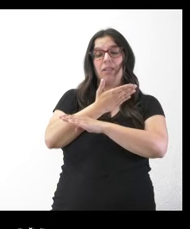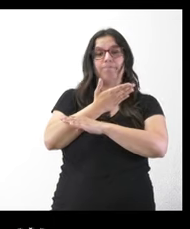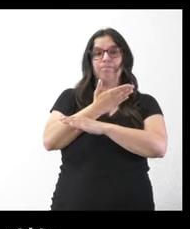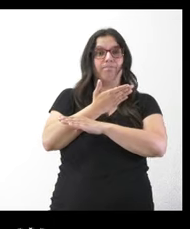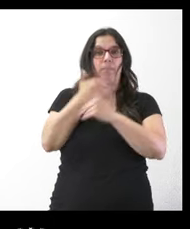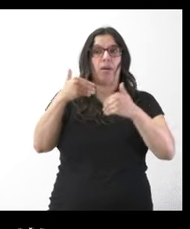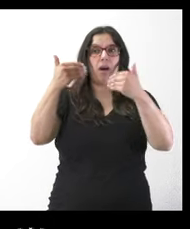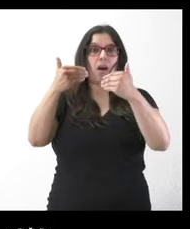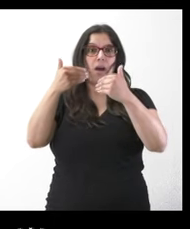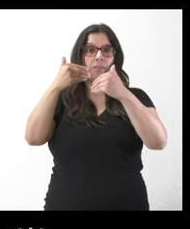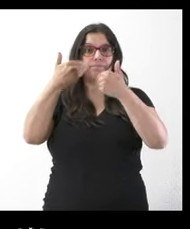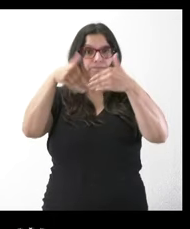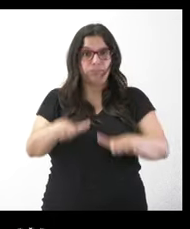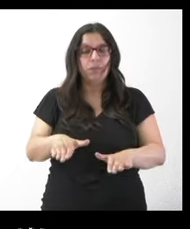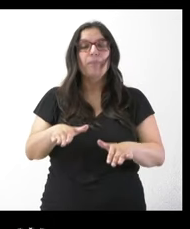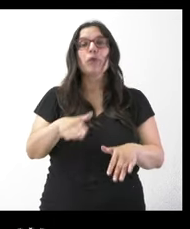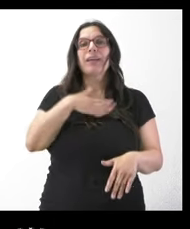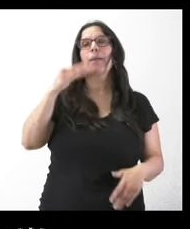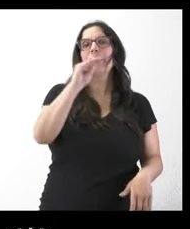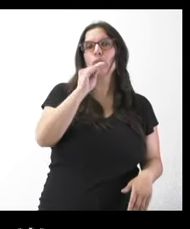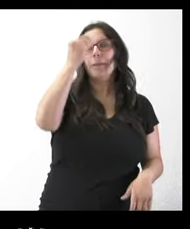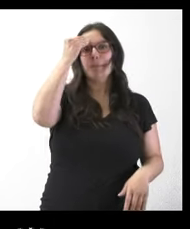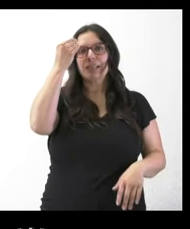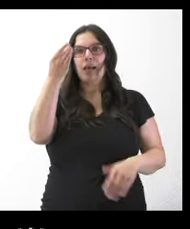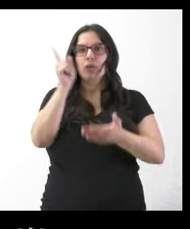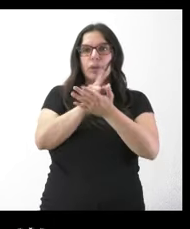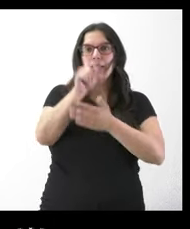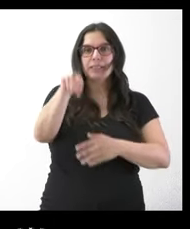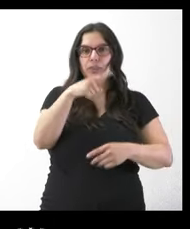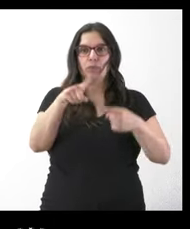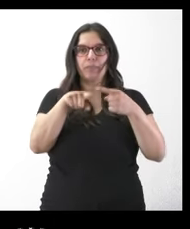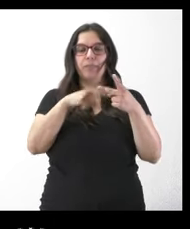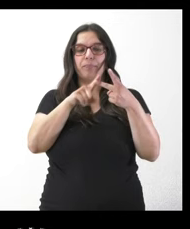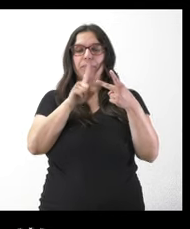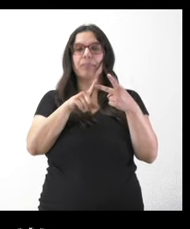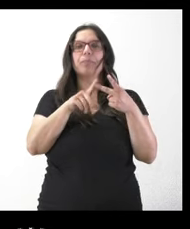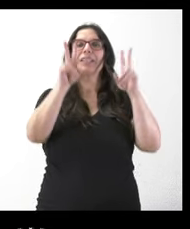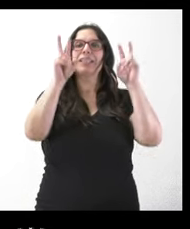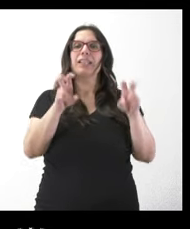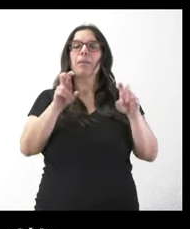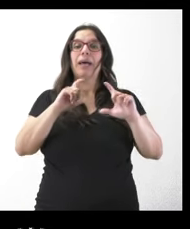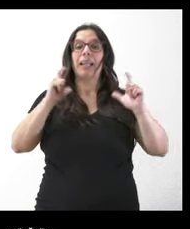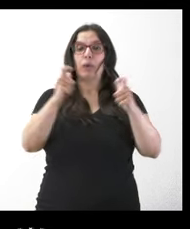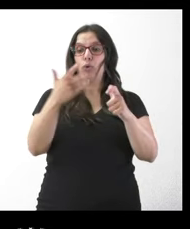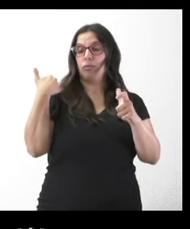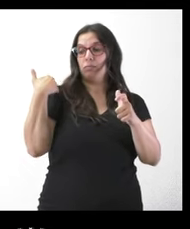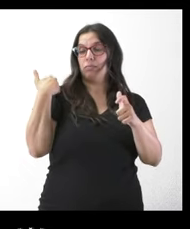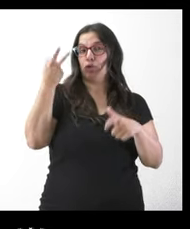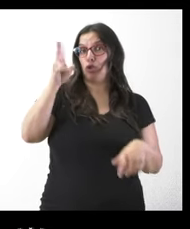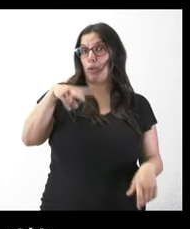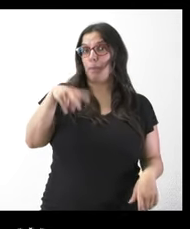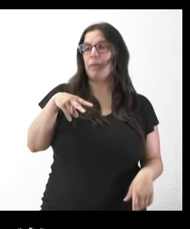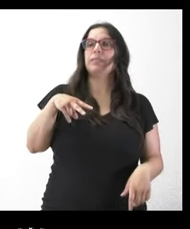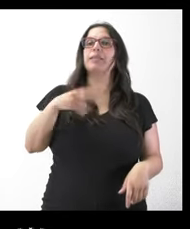buen término quería preguntarle si se piensa retomar la segunda sería sobre la reunión que mantuvieron hace dos meses el